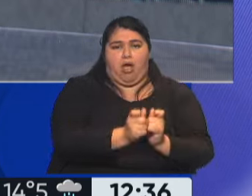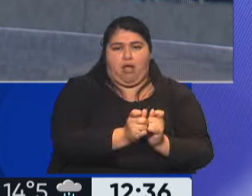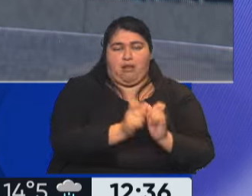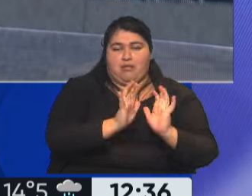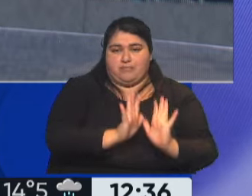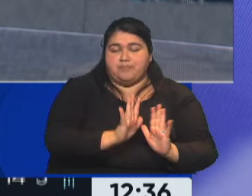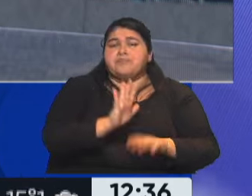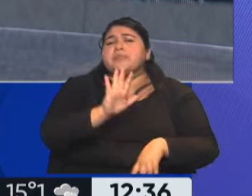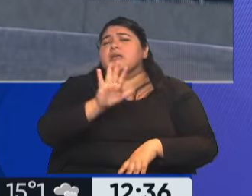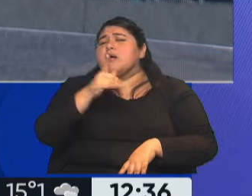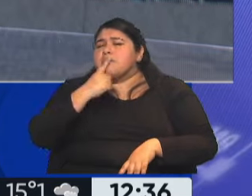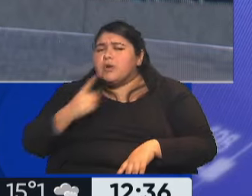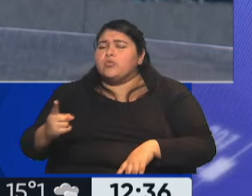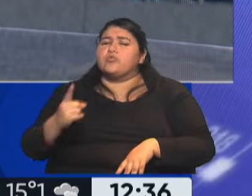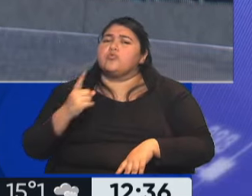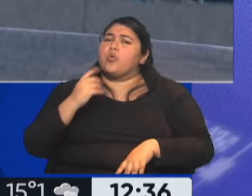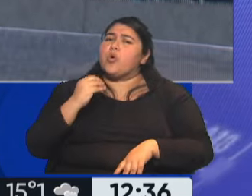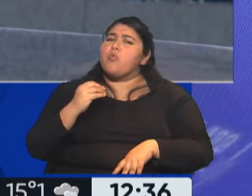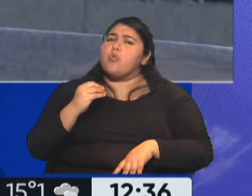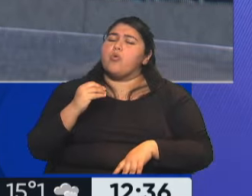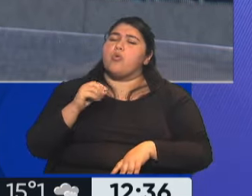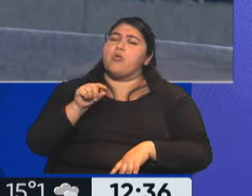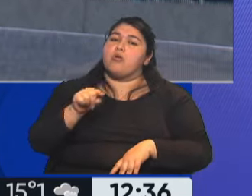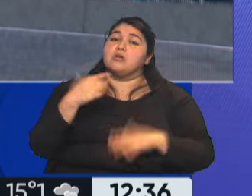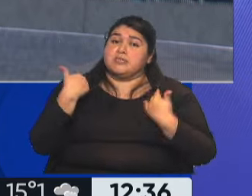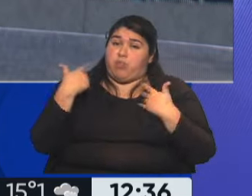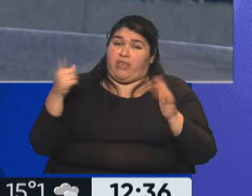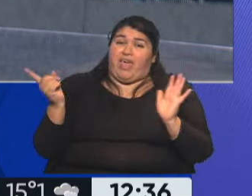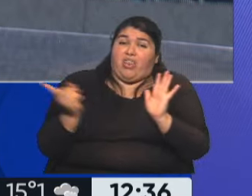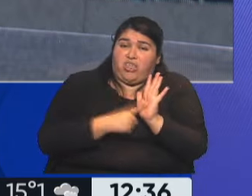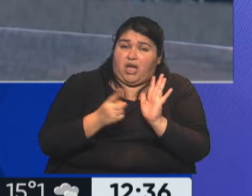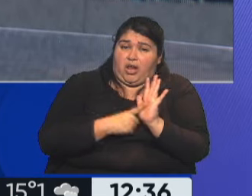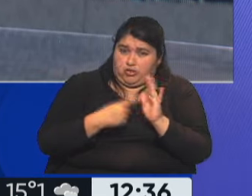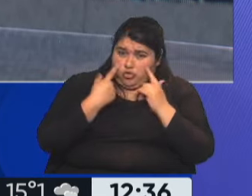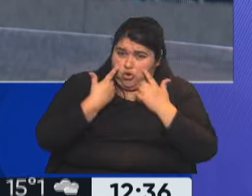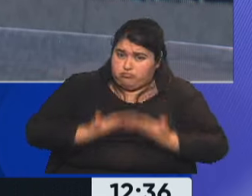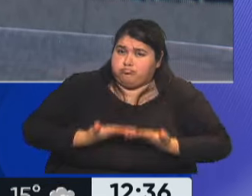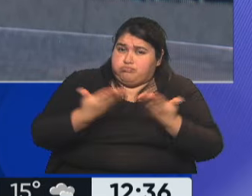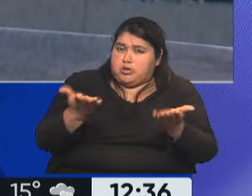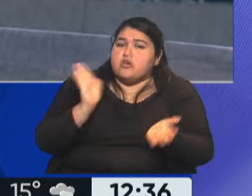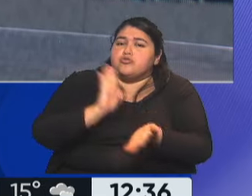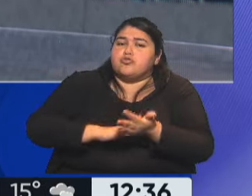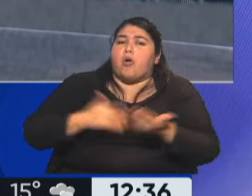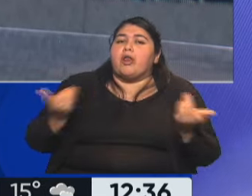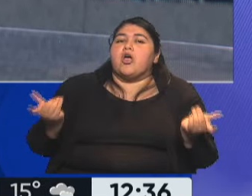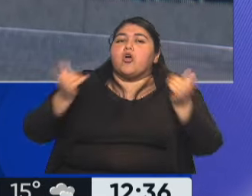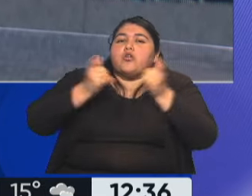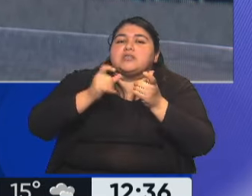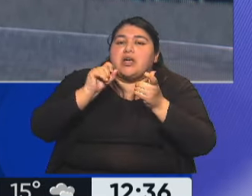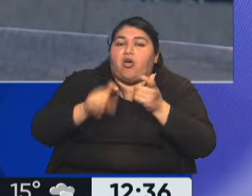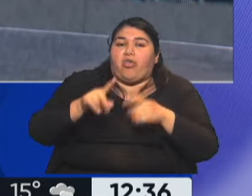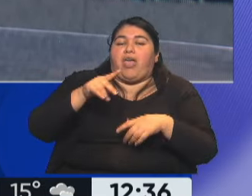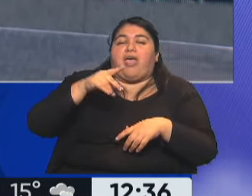las últimas horas trascendió que podría justamente publicarse un decreto también respecto a lo que implica el Consejo de Mayo, que estaría